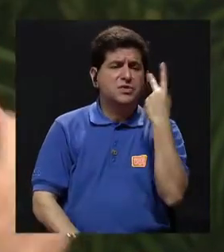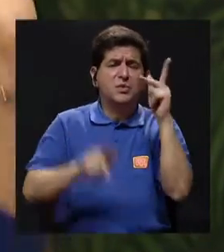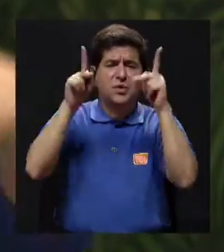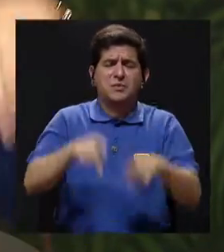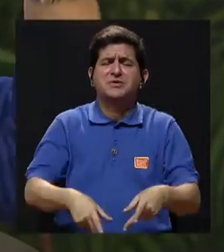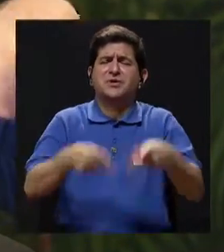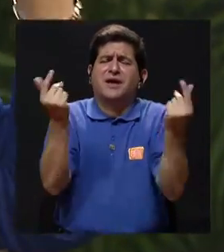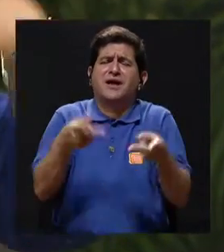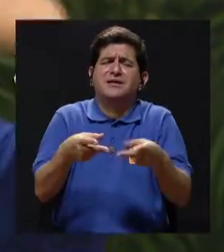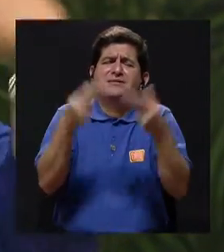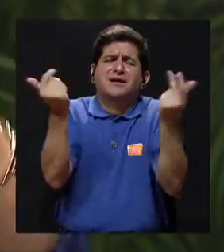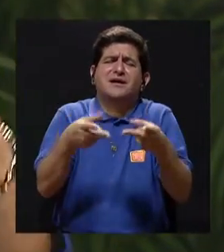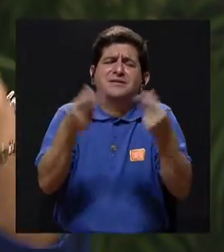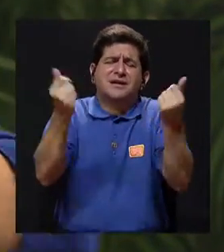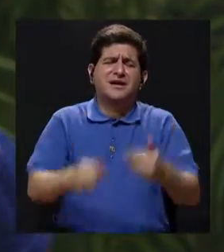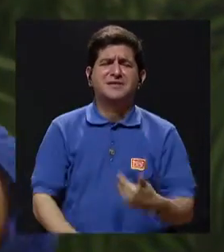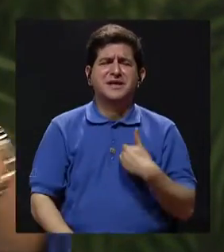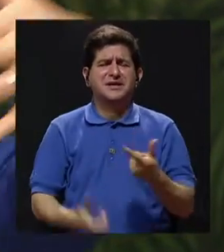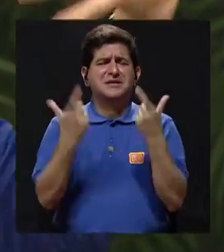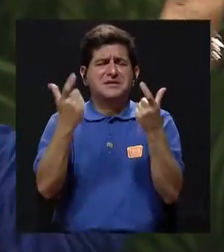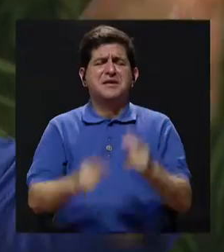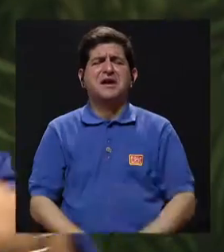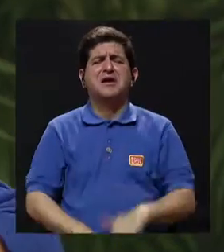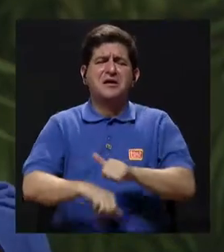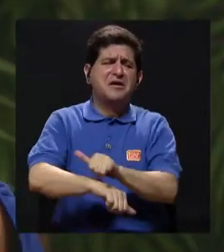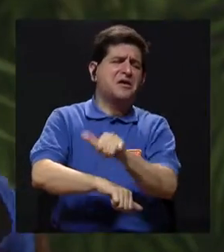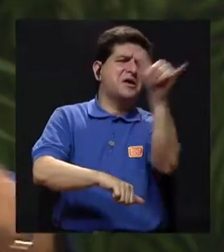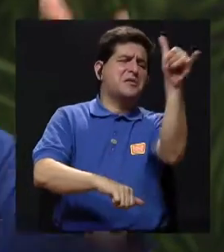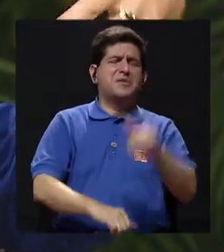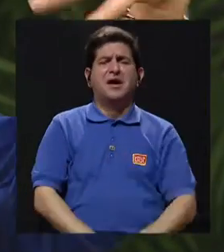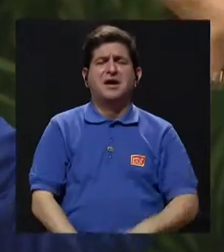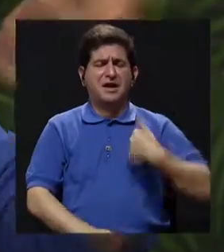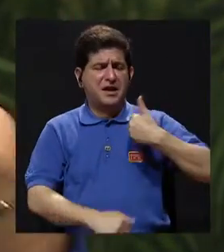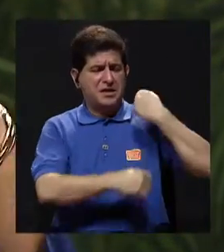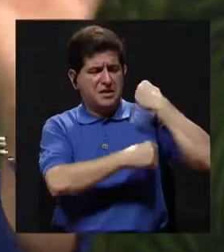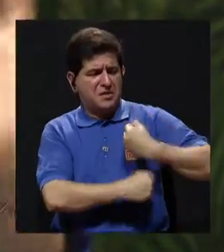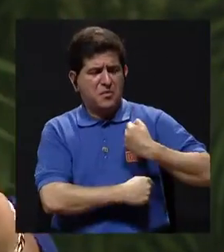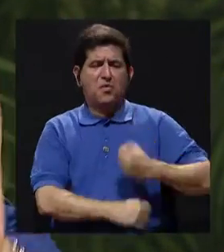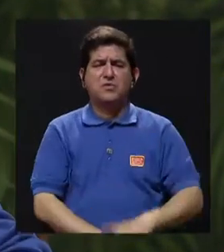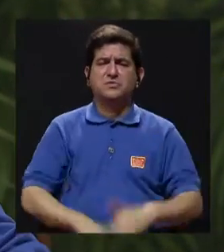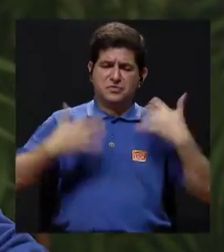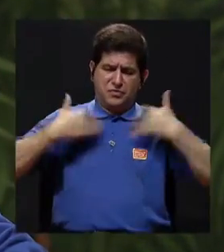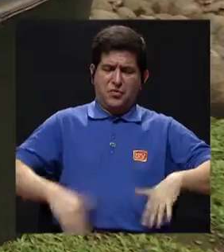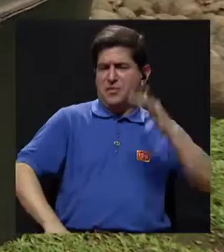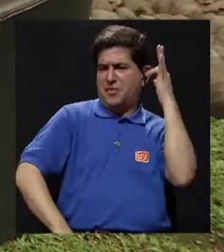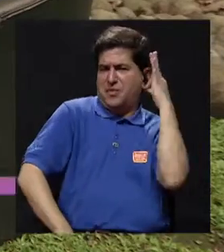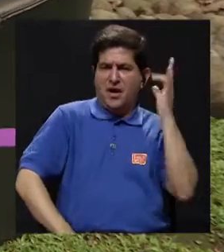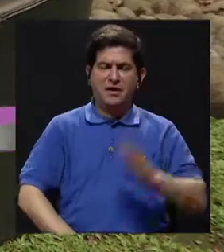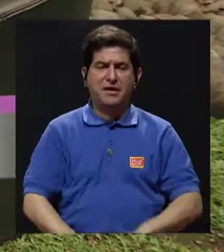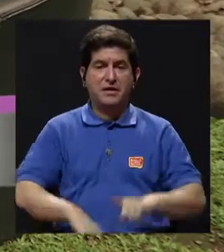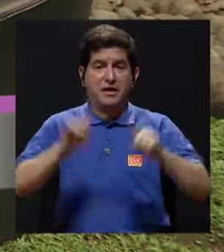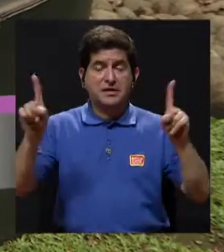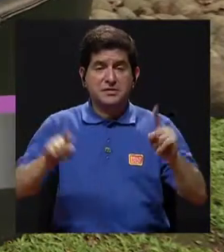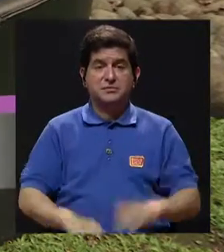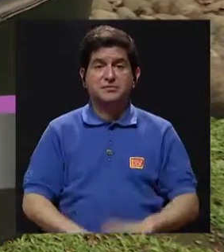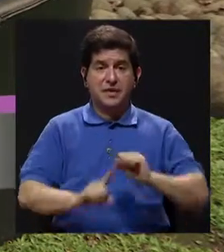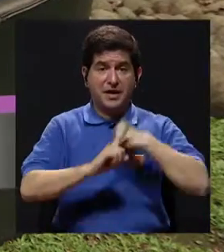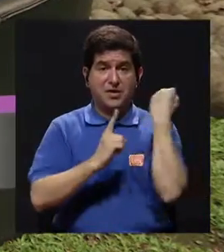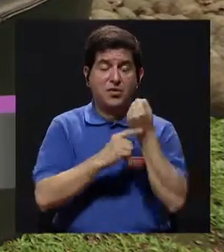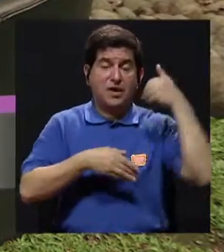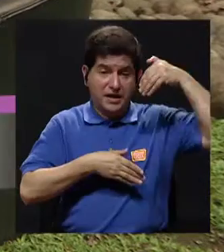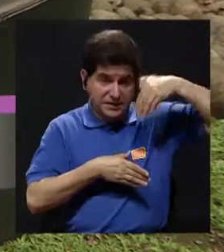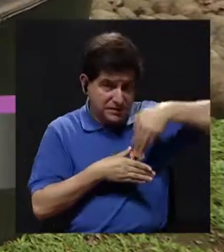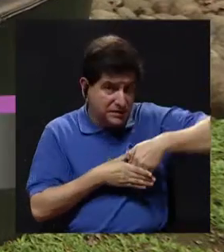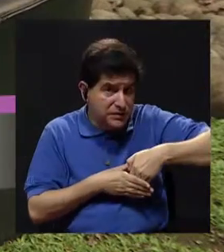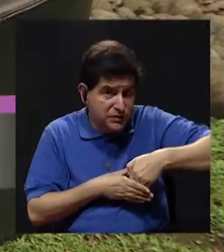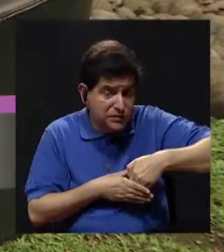personas que gastan y gastan y tienen mucha plata y viajes y que aquí y que bolsos y ropa por ejemplo en las mujeres, pero la procesión se lleva por